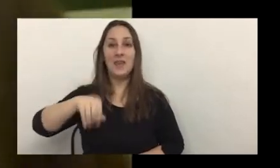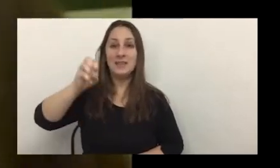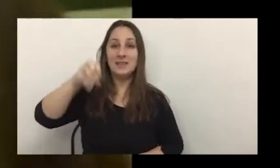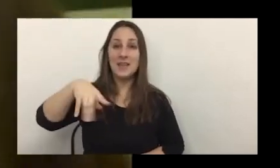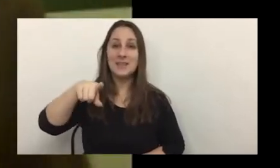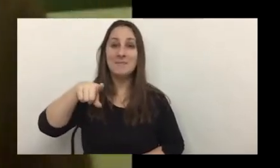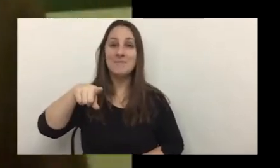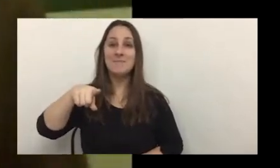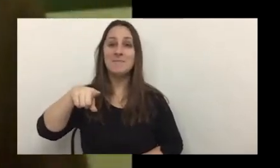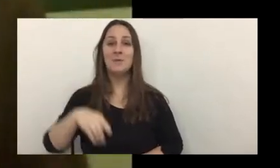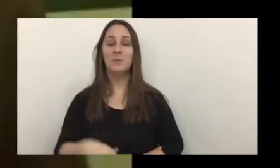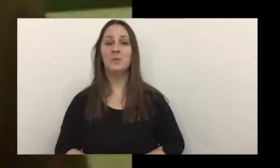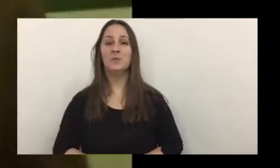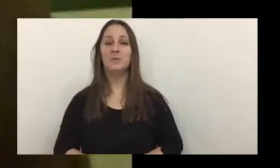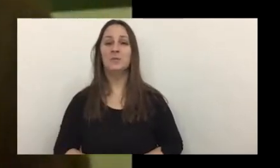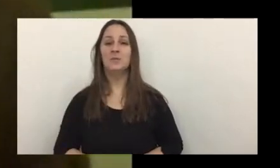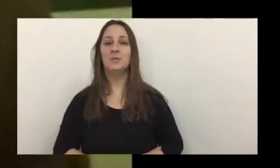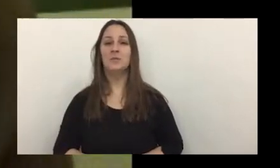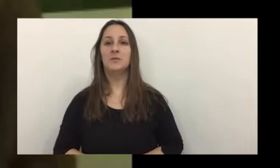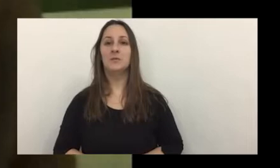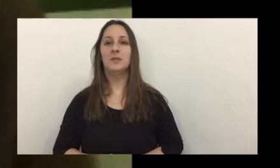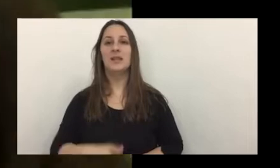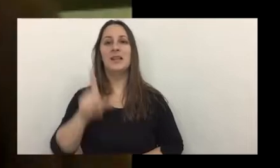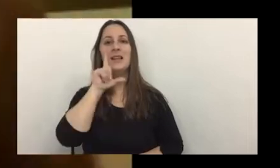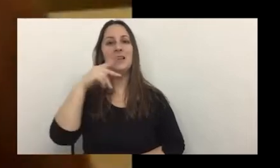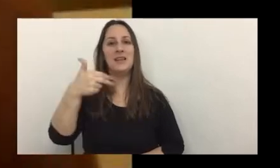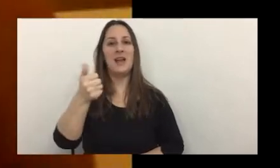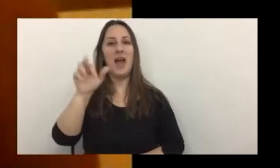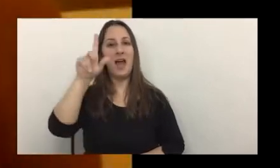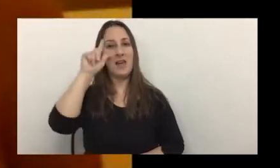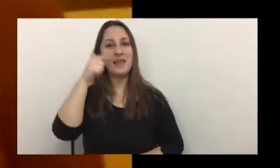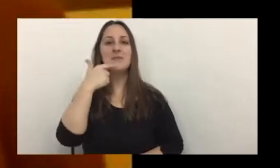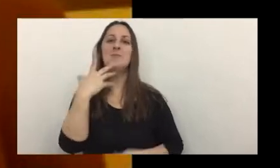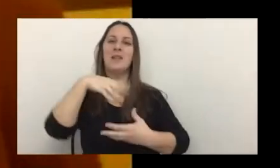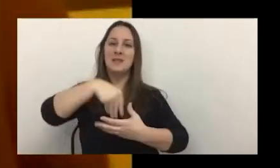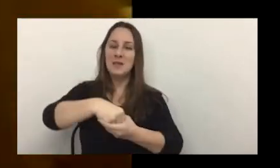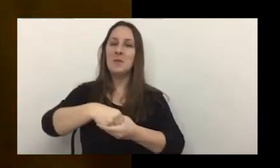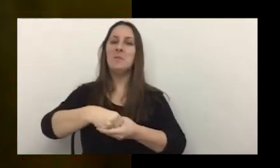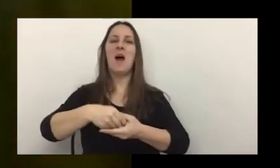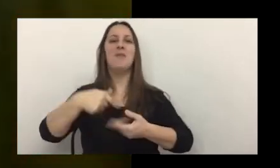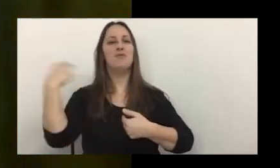muchísimas gracias a la doctora Belén Linares por participar y aceptar la invitación.